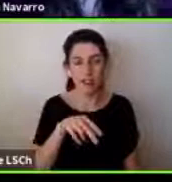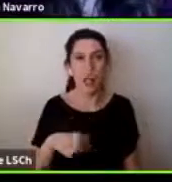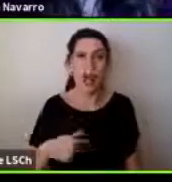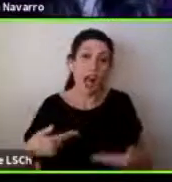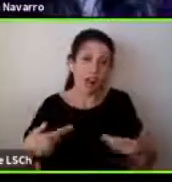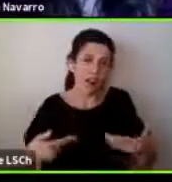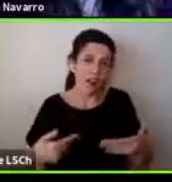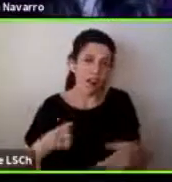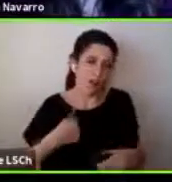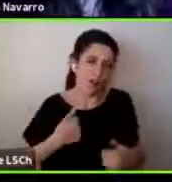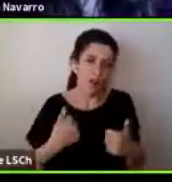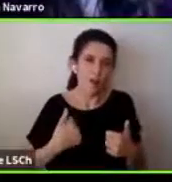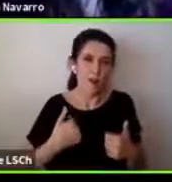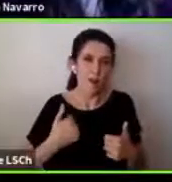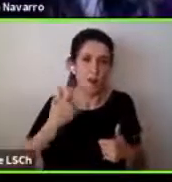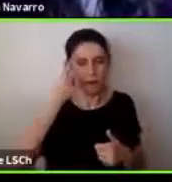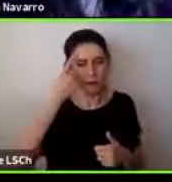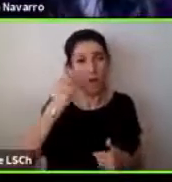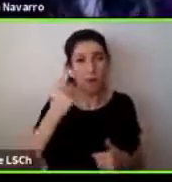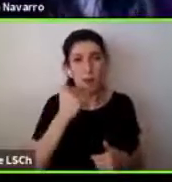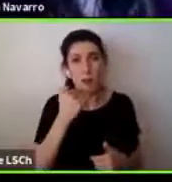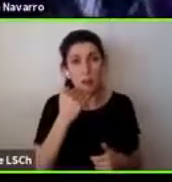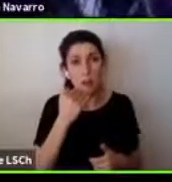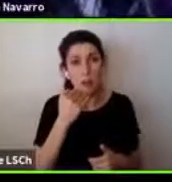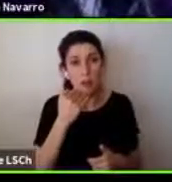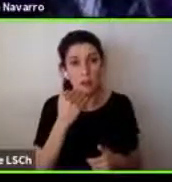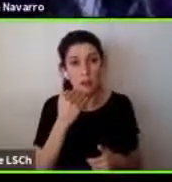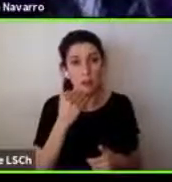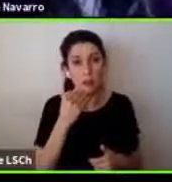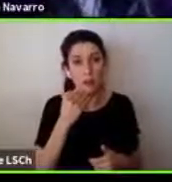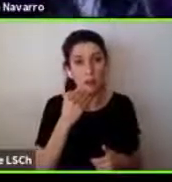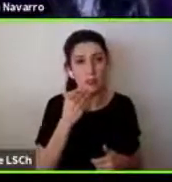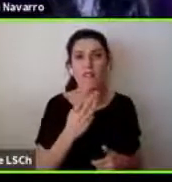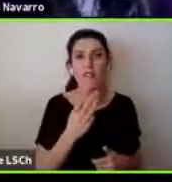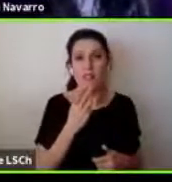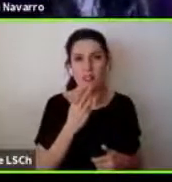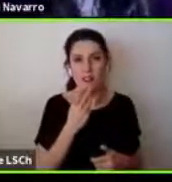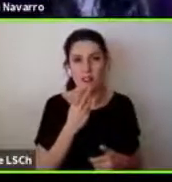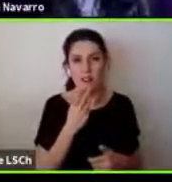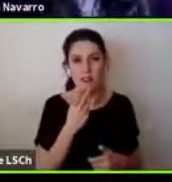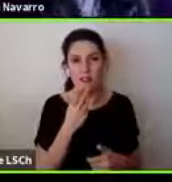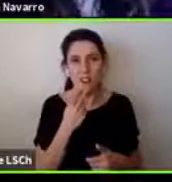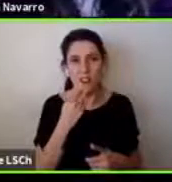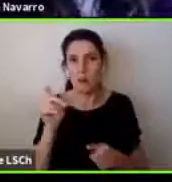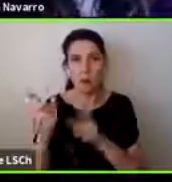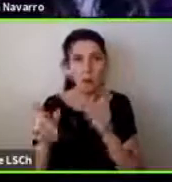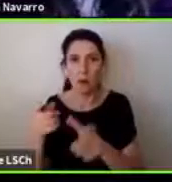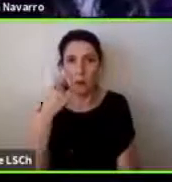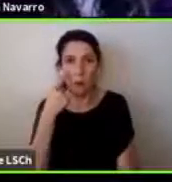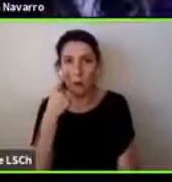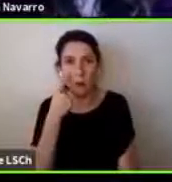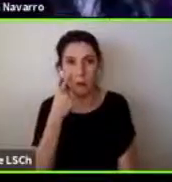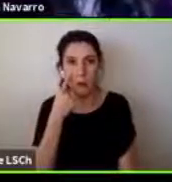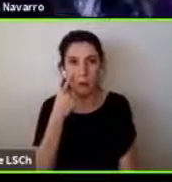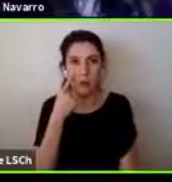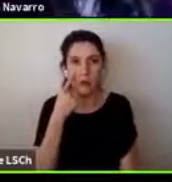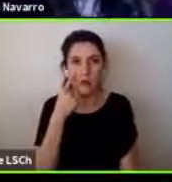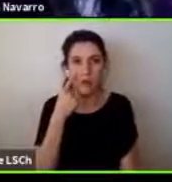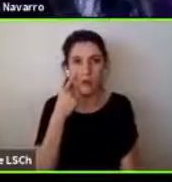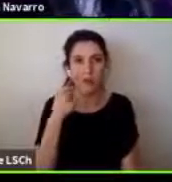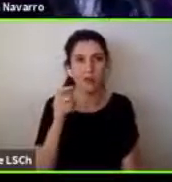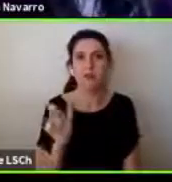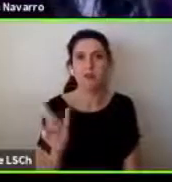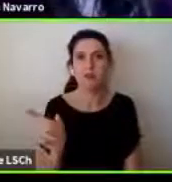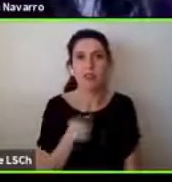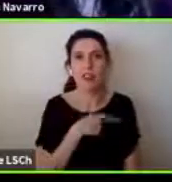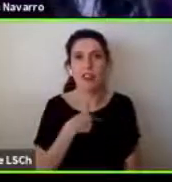de los diagnósticos sobre todo por ejemplo las mujeres que se presentan de forma diferente entonces me imagino también incluyendo ese tipo